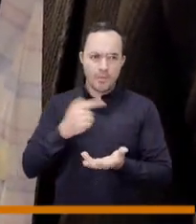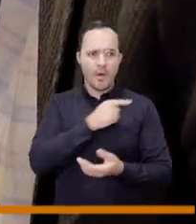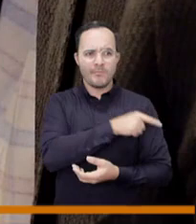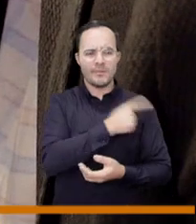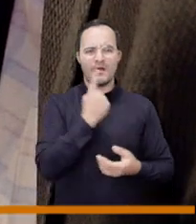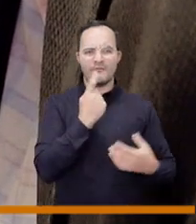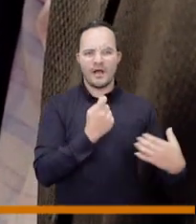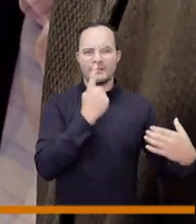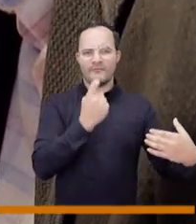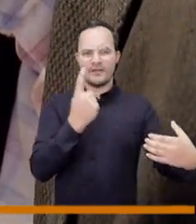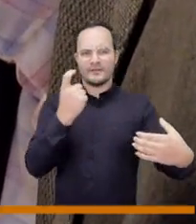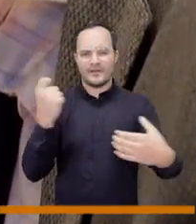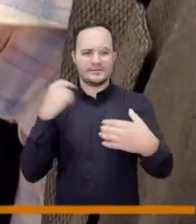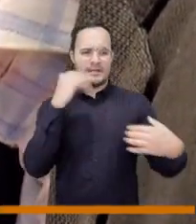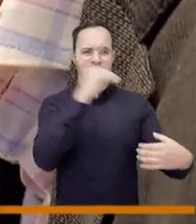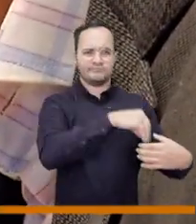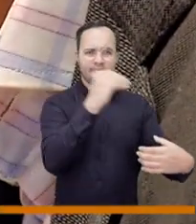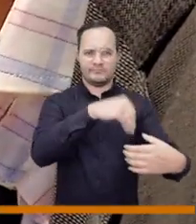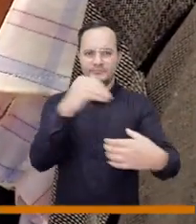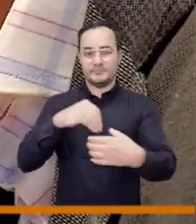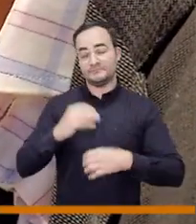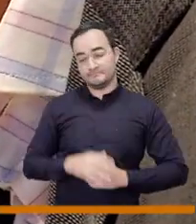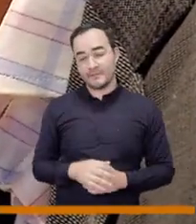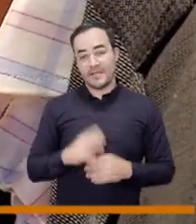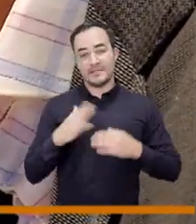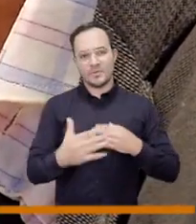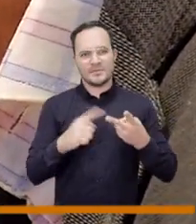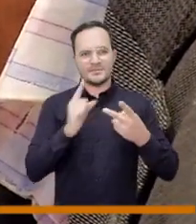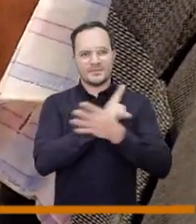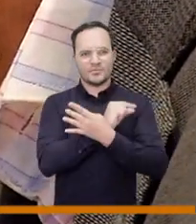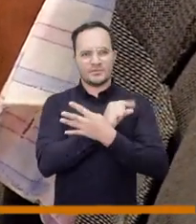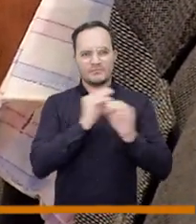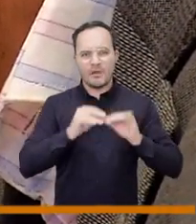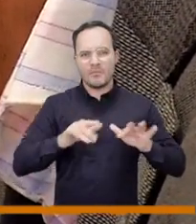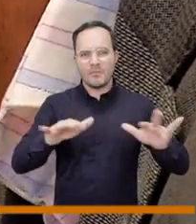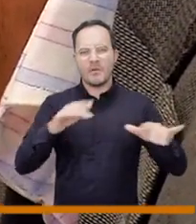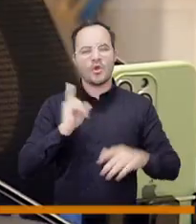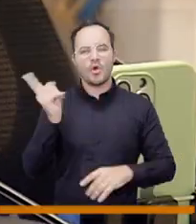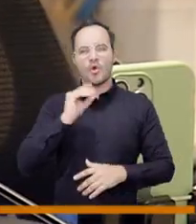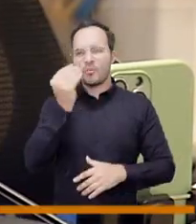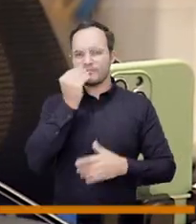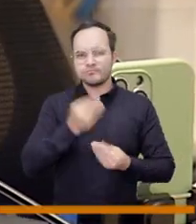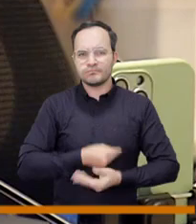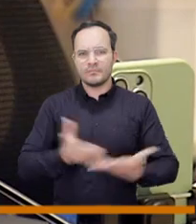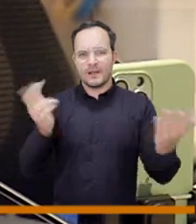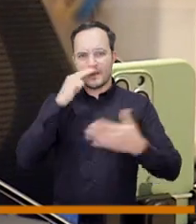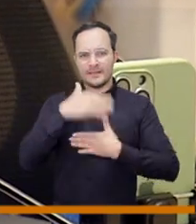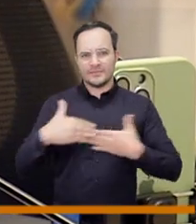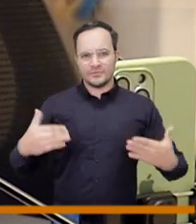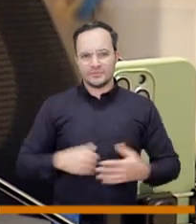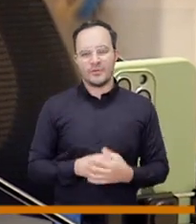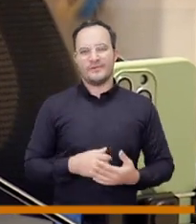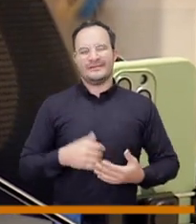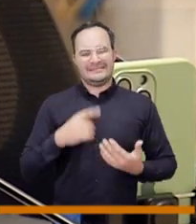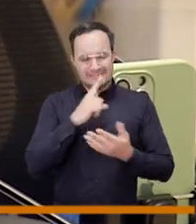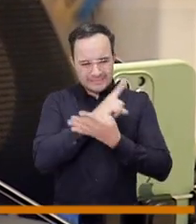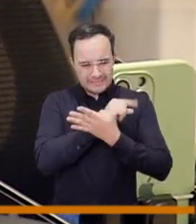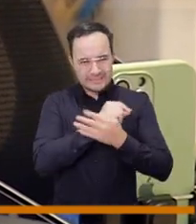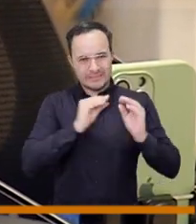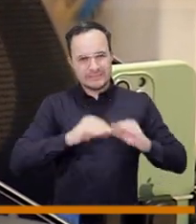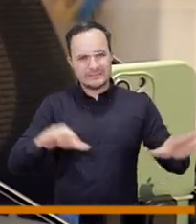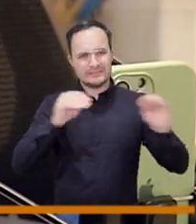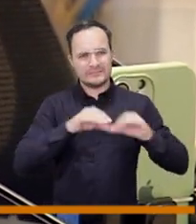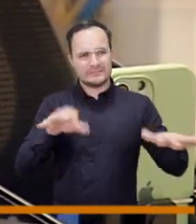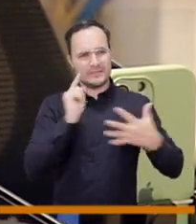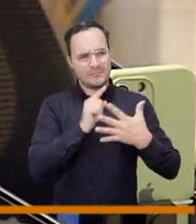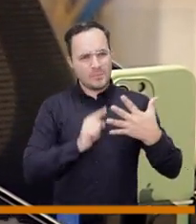a pasar a tapar huecos después había un twitter que decía que iba para alimentación de los niños y después había